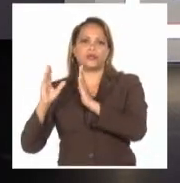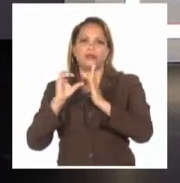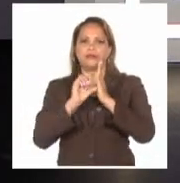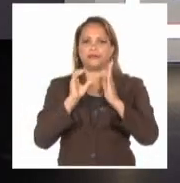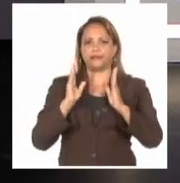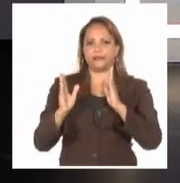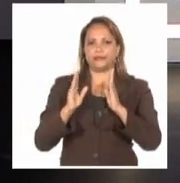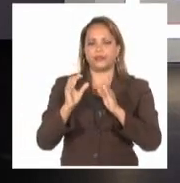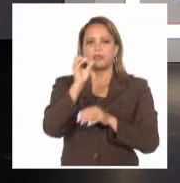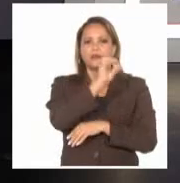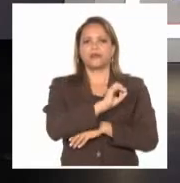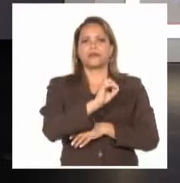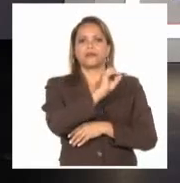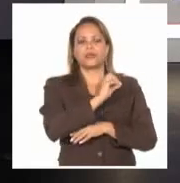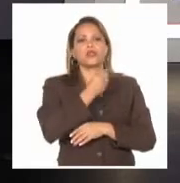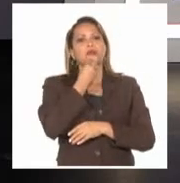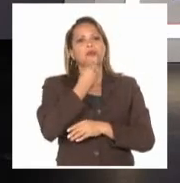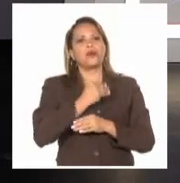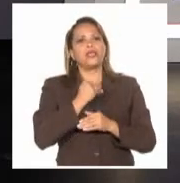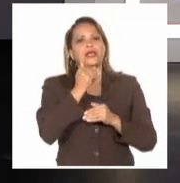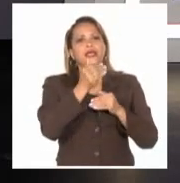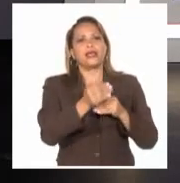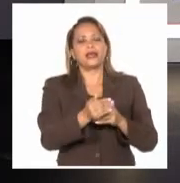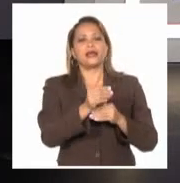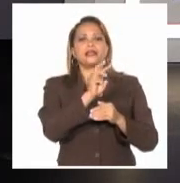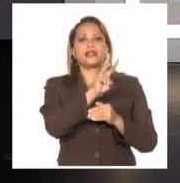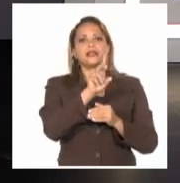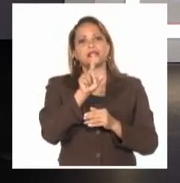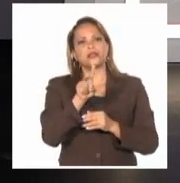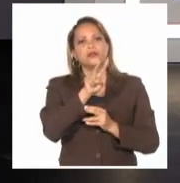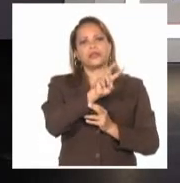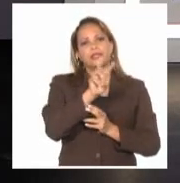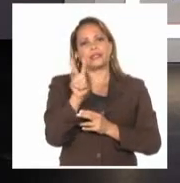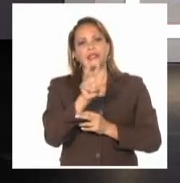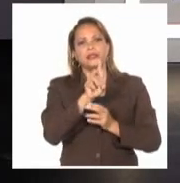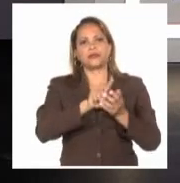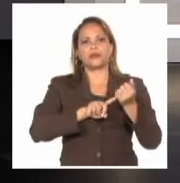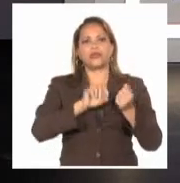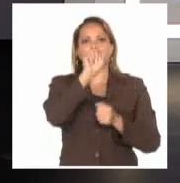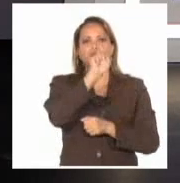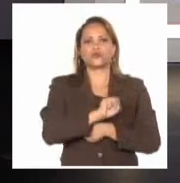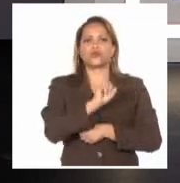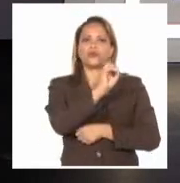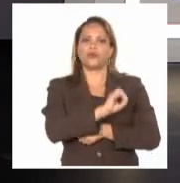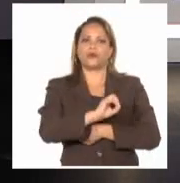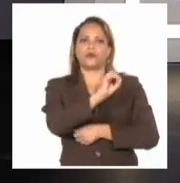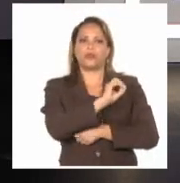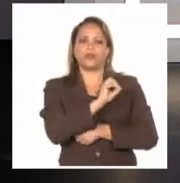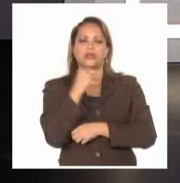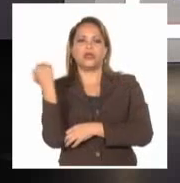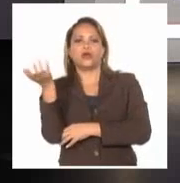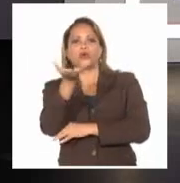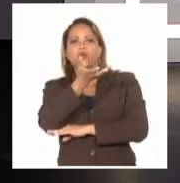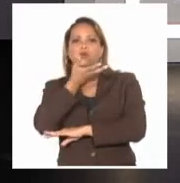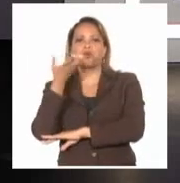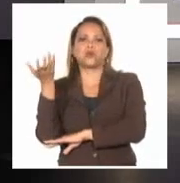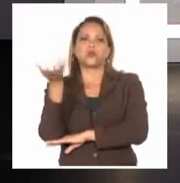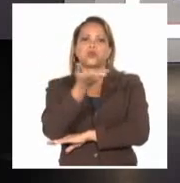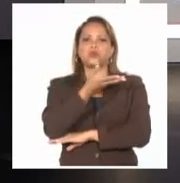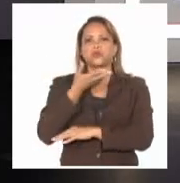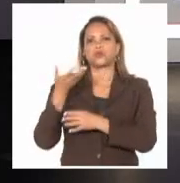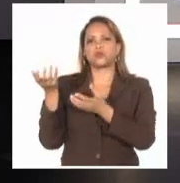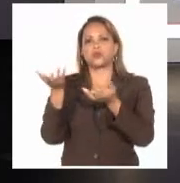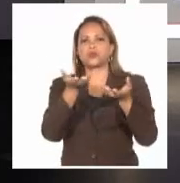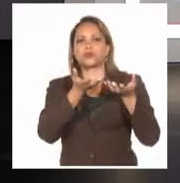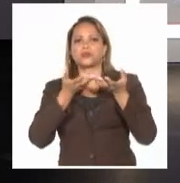oriente llegarán a 32 y 33 grados Celsius en las provincias del sur oriental. Los vientos serán variables débiles en la región